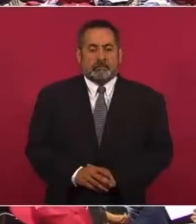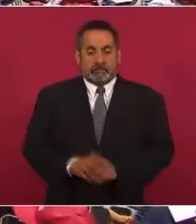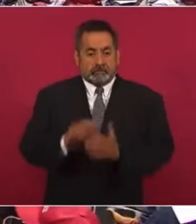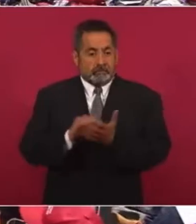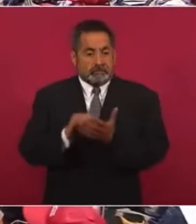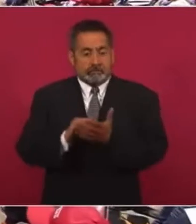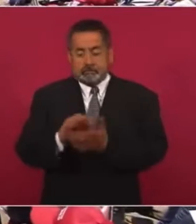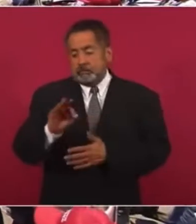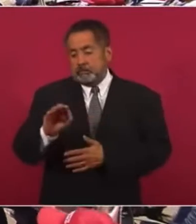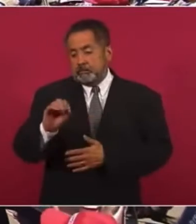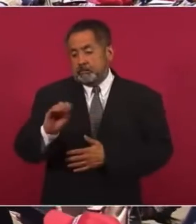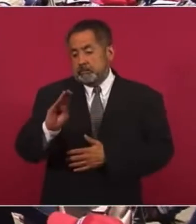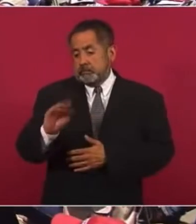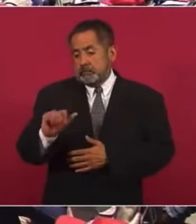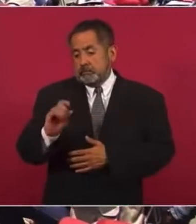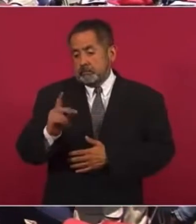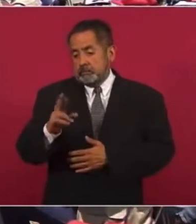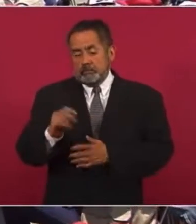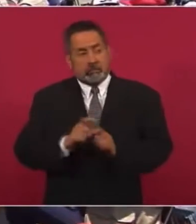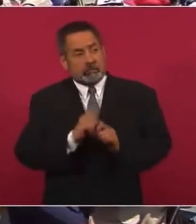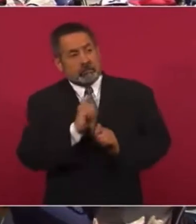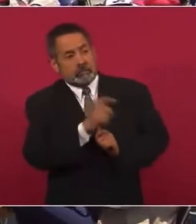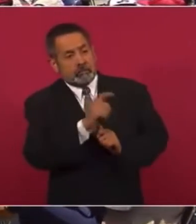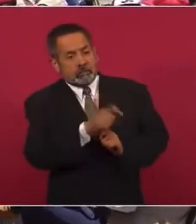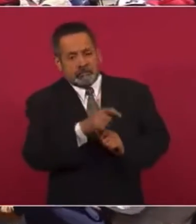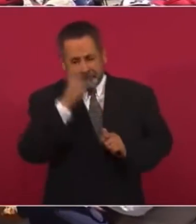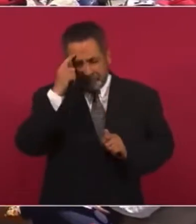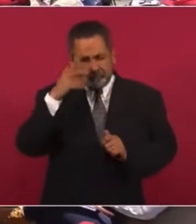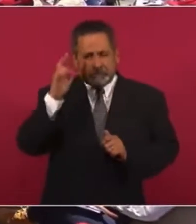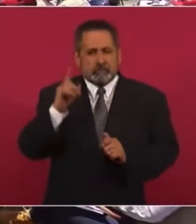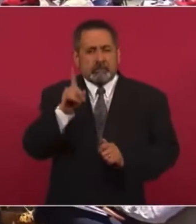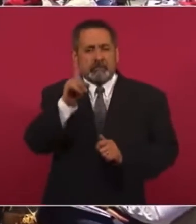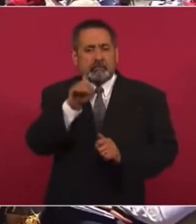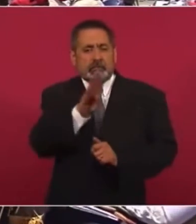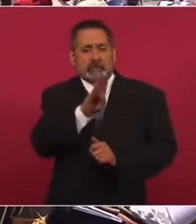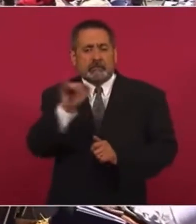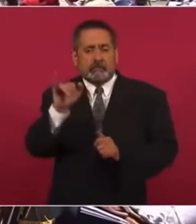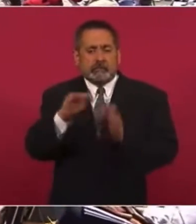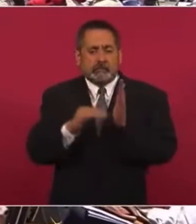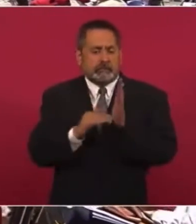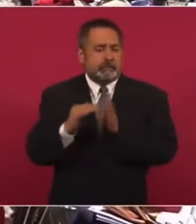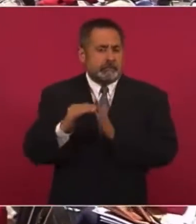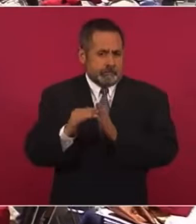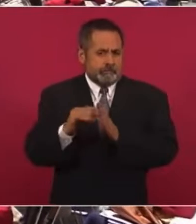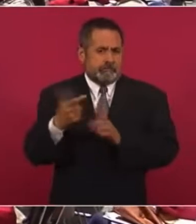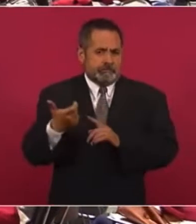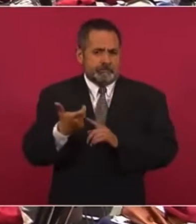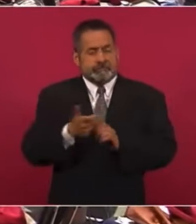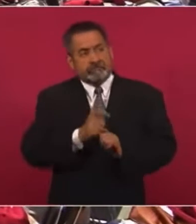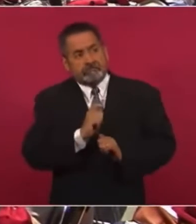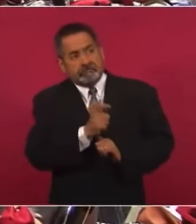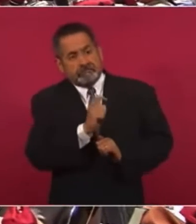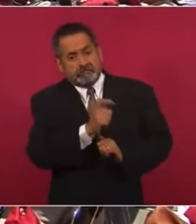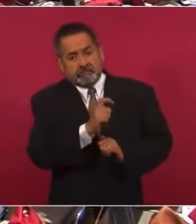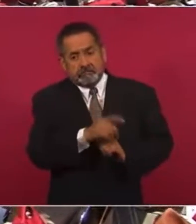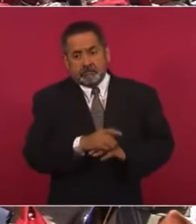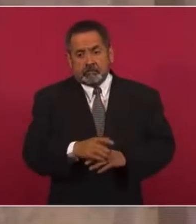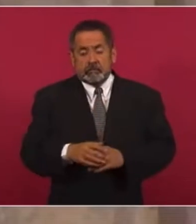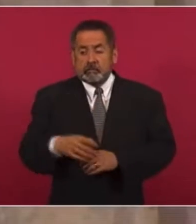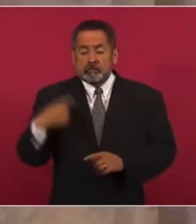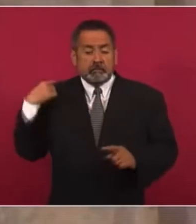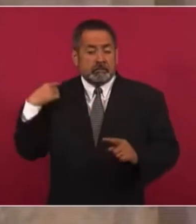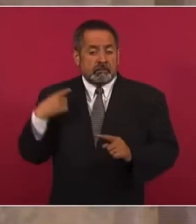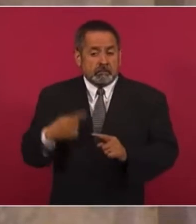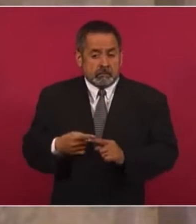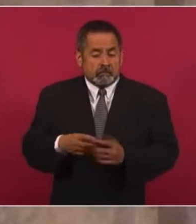un billón de pesos. Desde entonces a